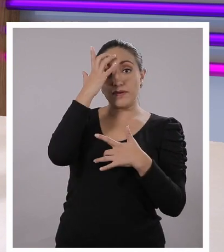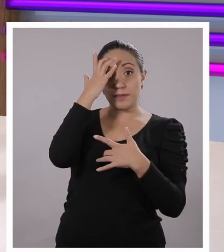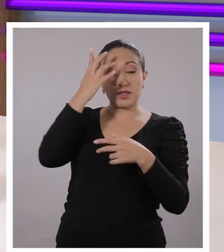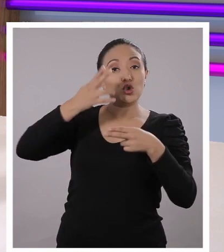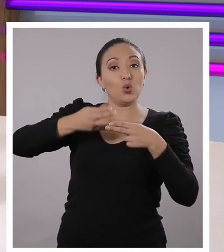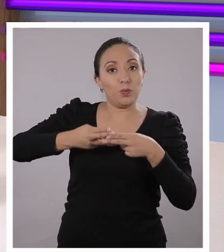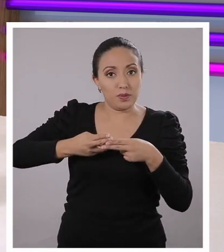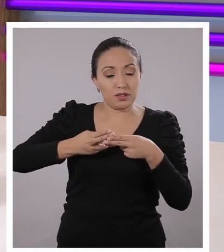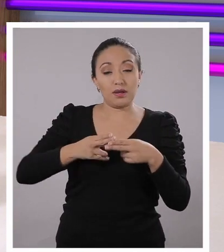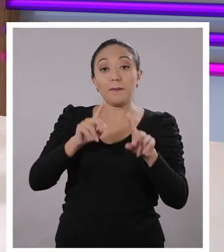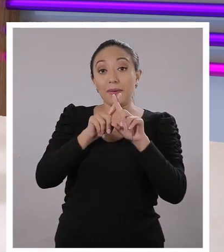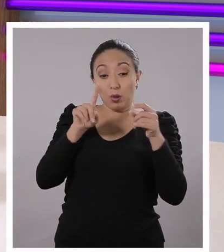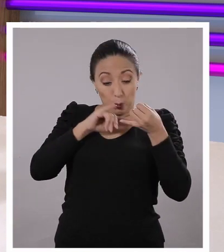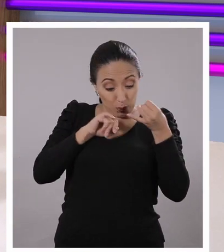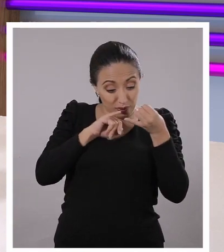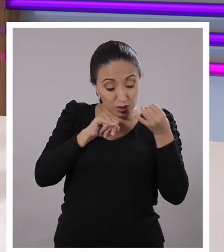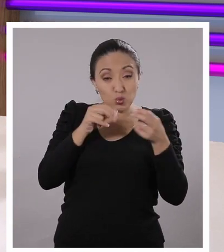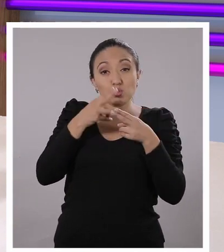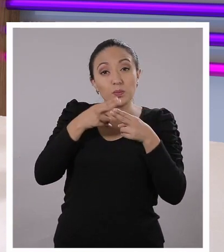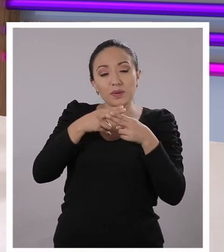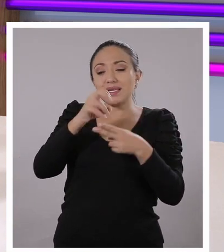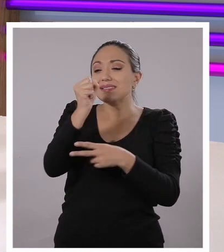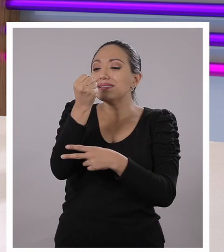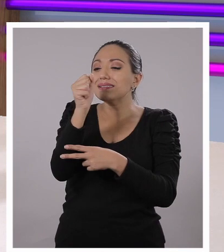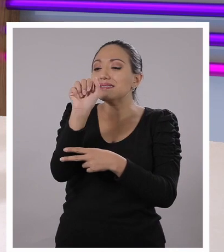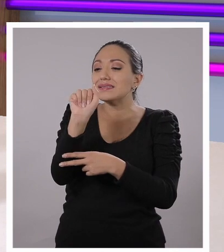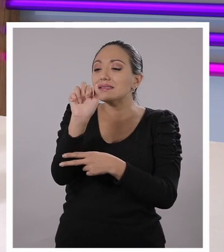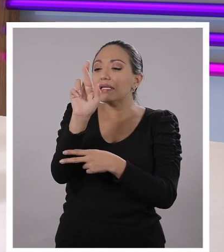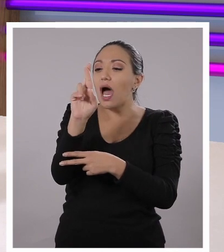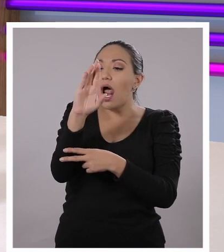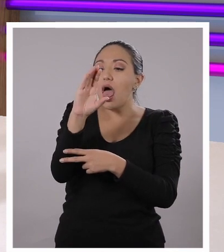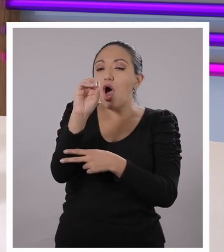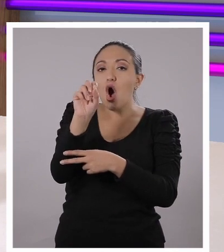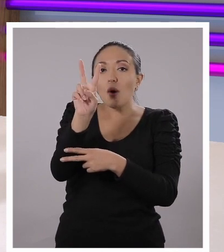se ocasiona a partir de un virus que es el SARS-CoV-2.